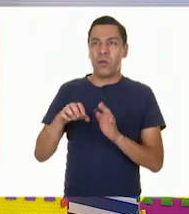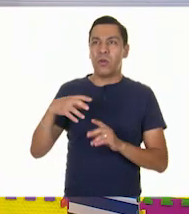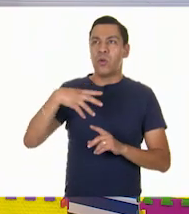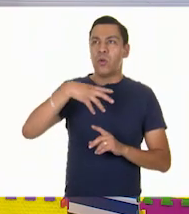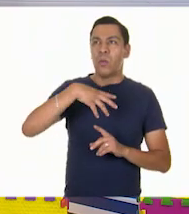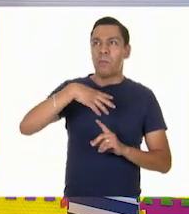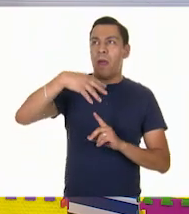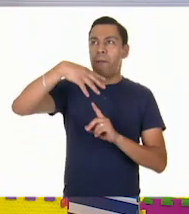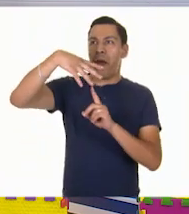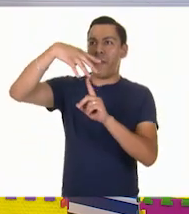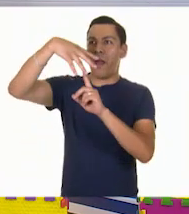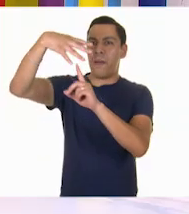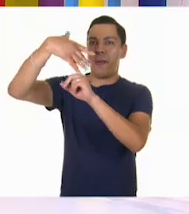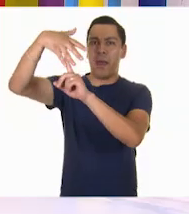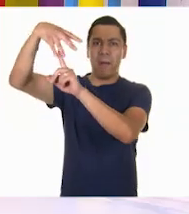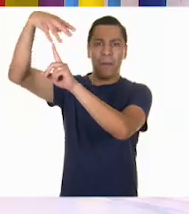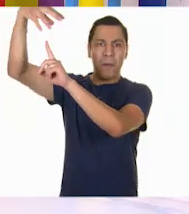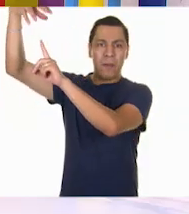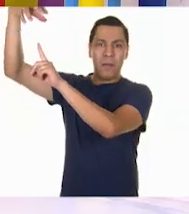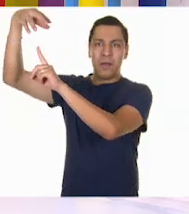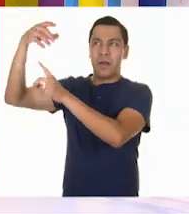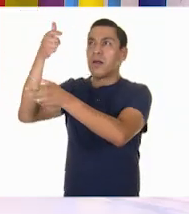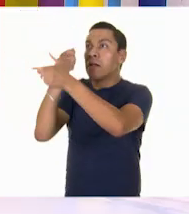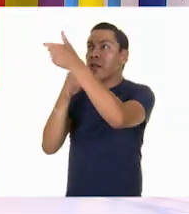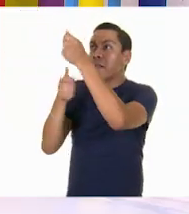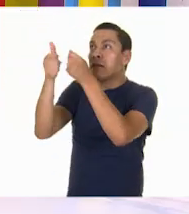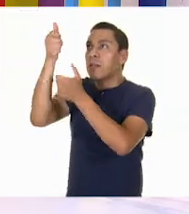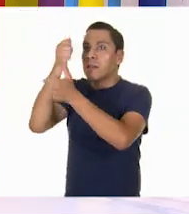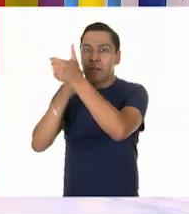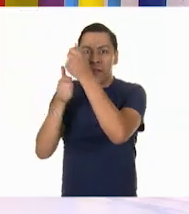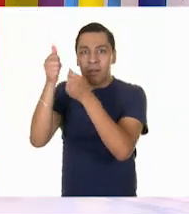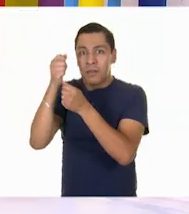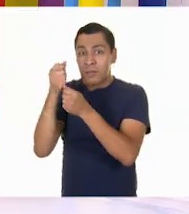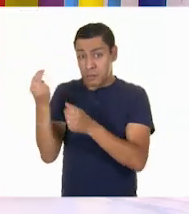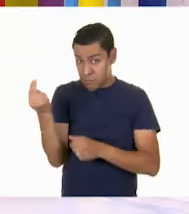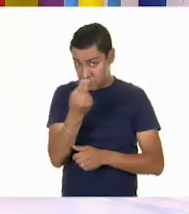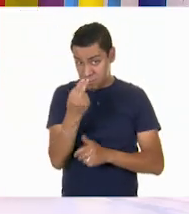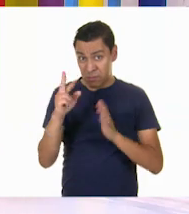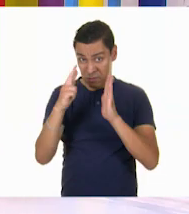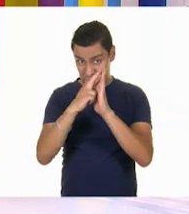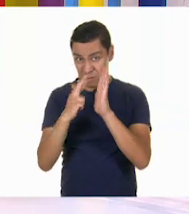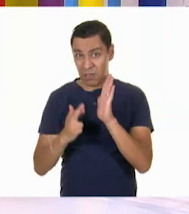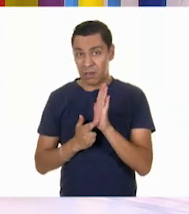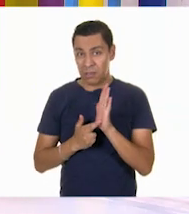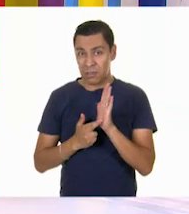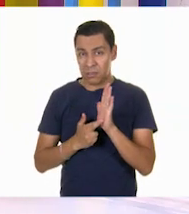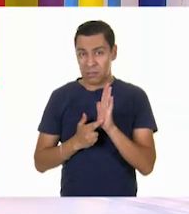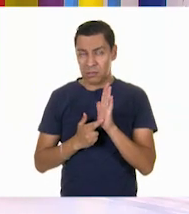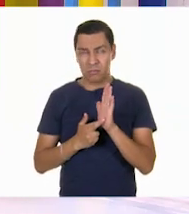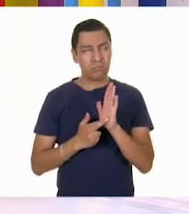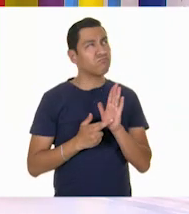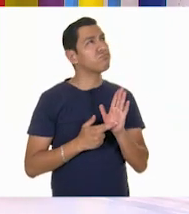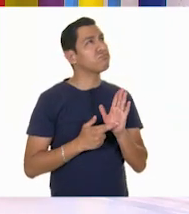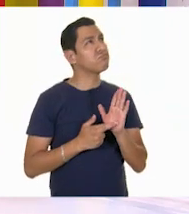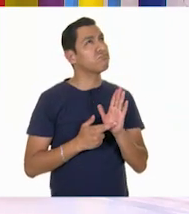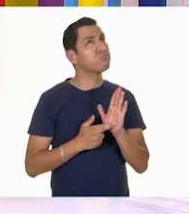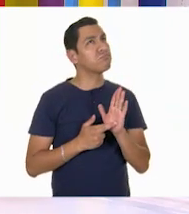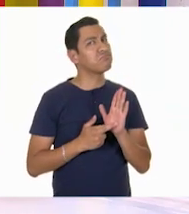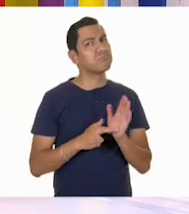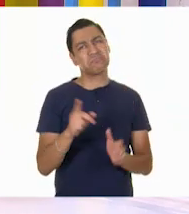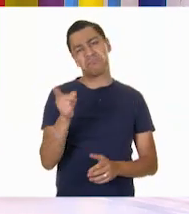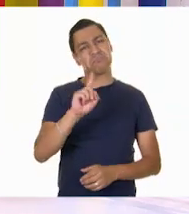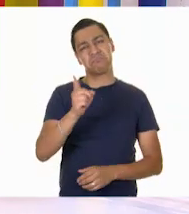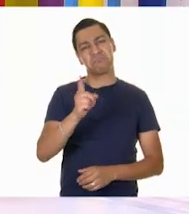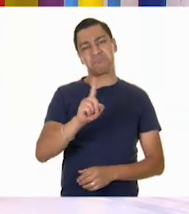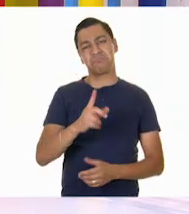¿necesitaremos de reglas? A ver, ¿necesitamos reglas para jugar con un papalote? Yo digo que